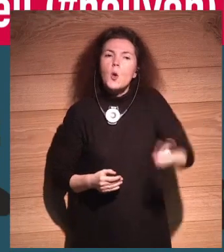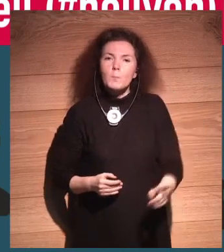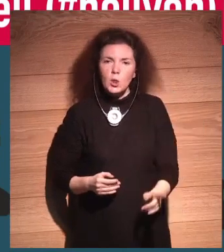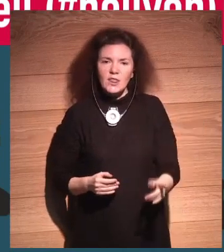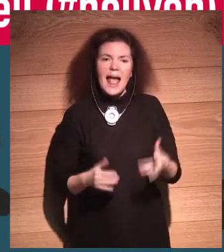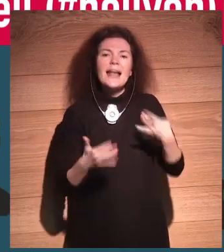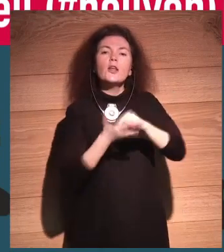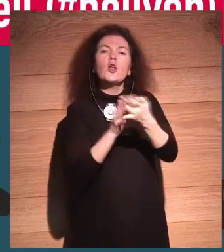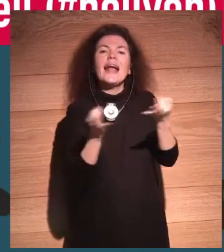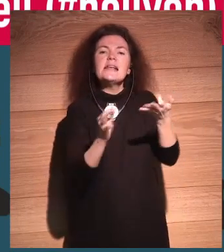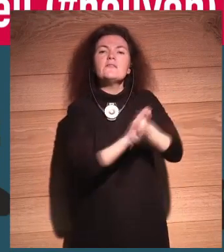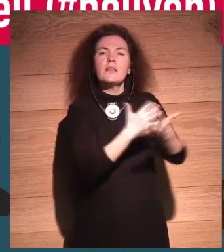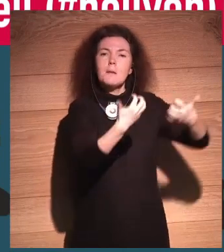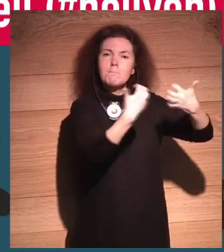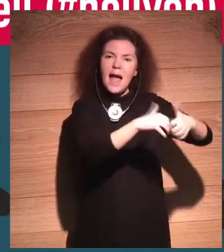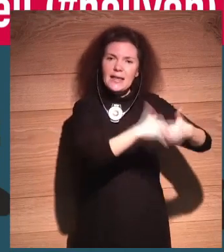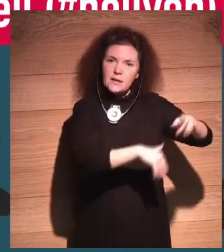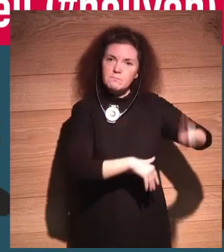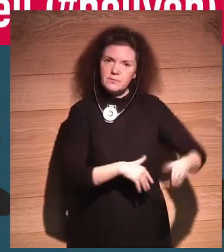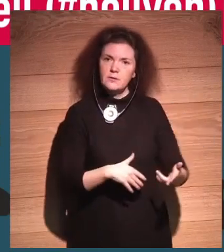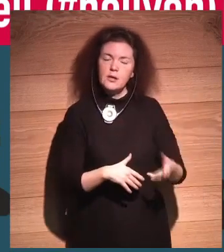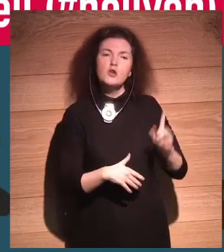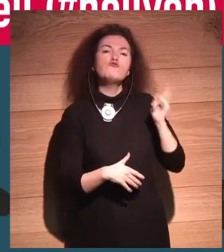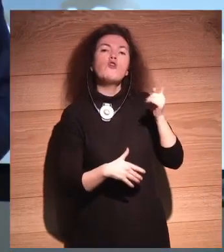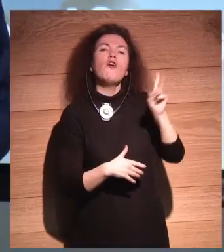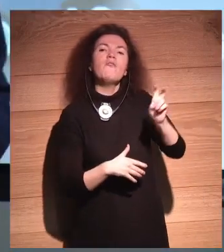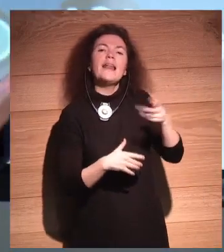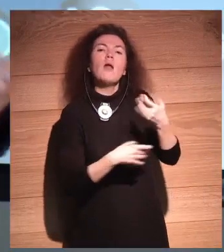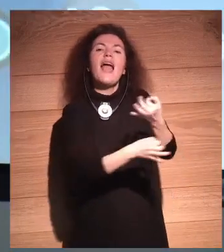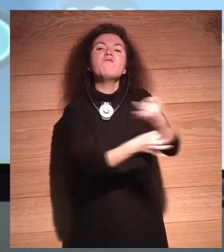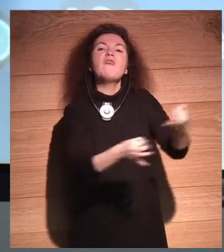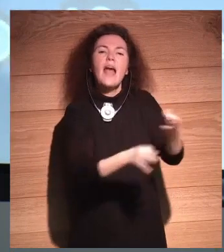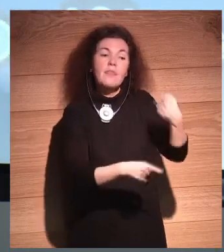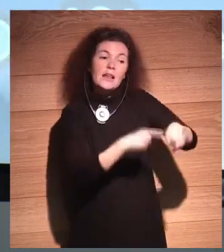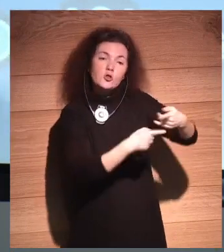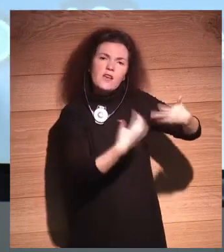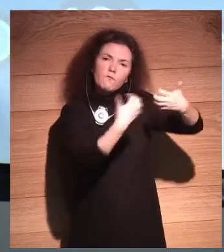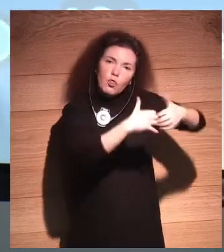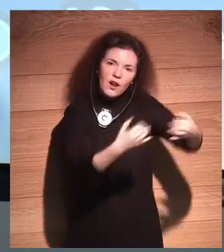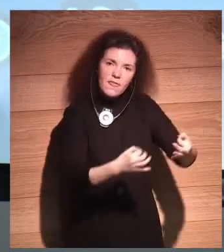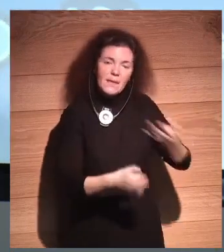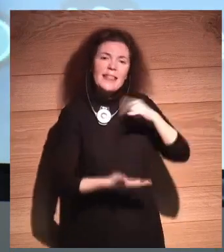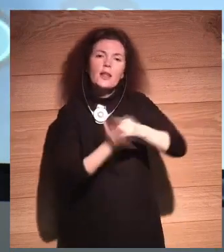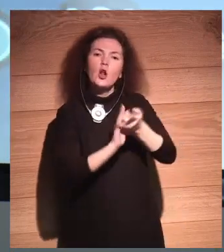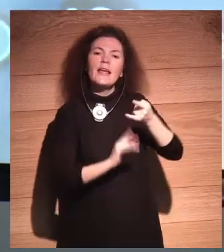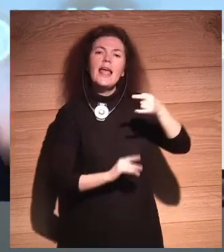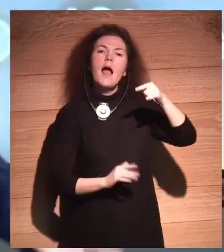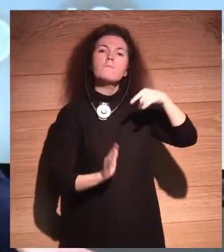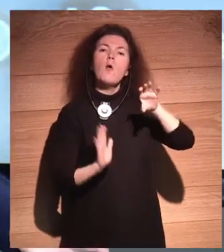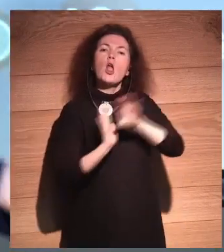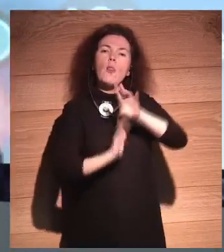máquinas. Solo le importa la eficiencia, la eficacia, que las cosas funcionen. La tecnología no tiene un código moral,